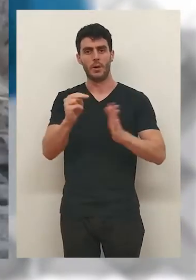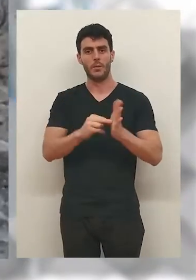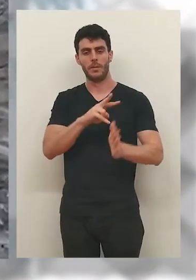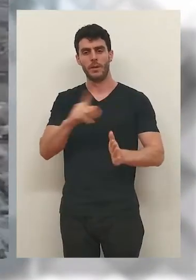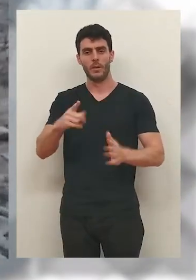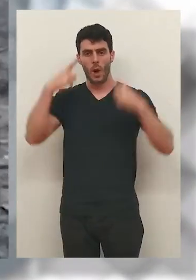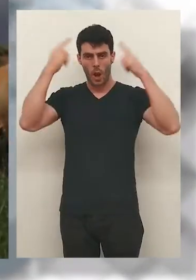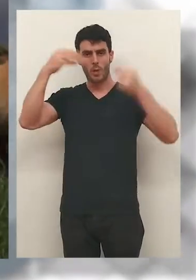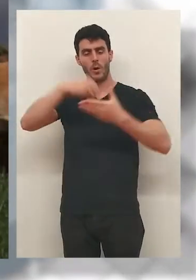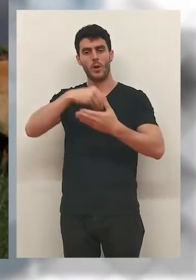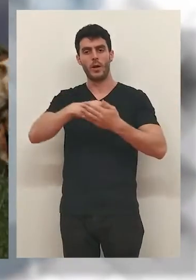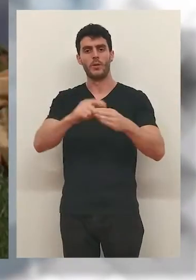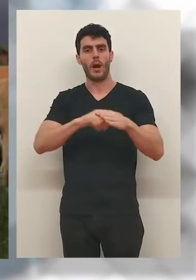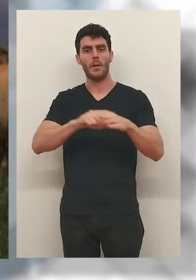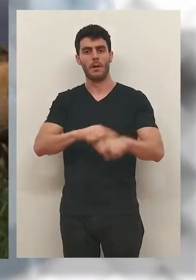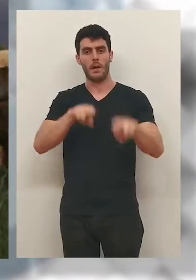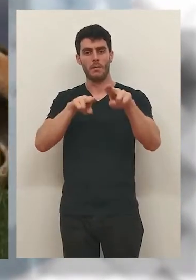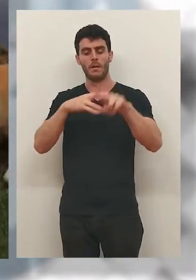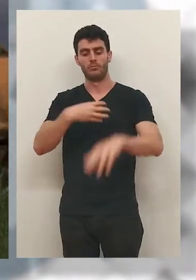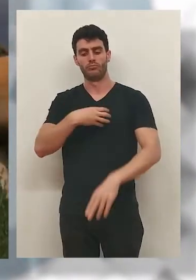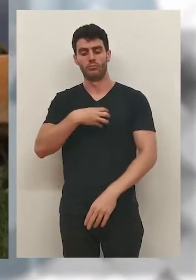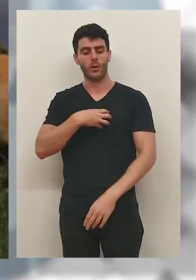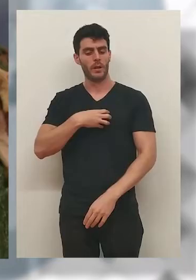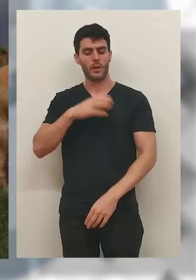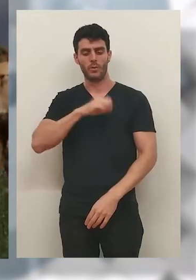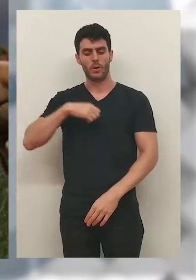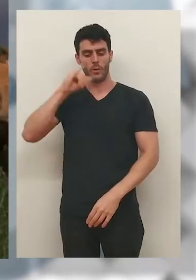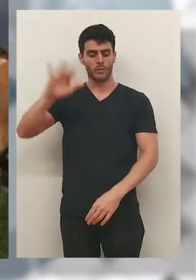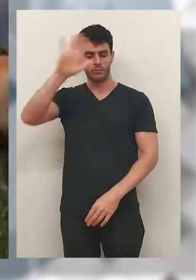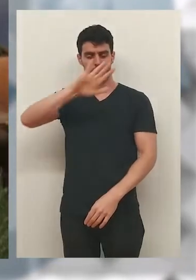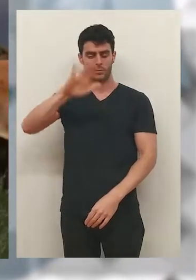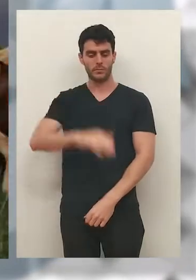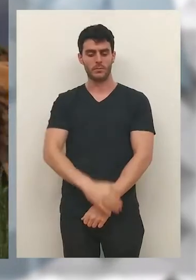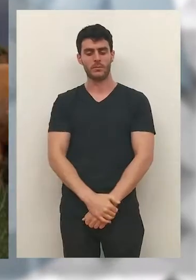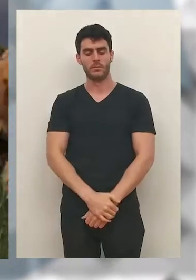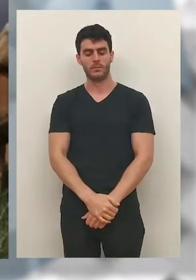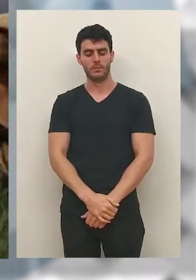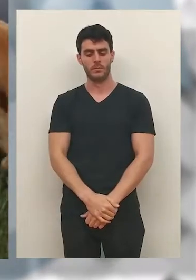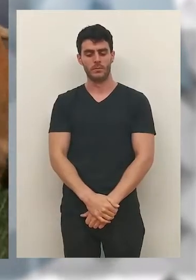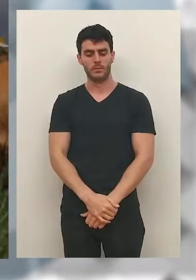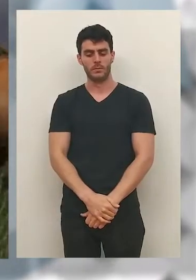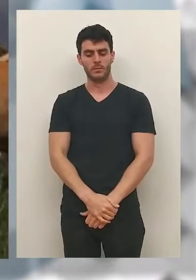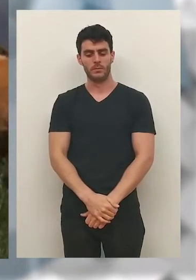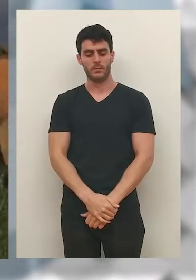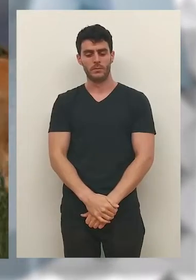Recordar que en septiembre de 2021 el lobo entró a formar parte de las especies que no se pueden cazar en la comunidad.